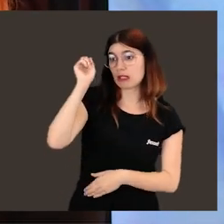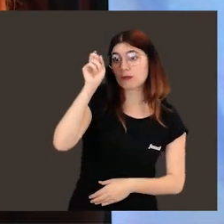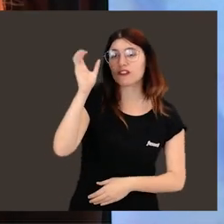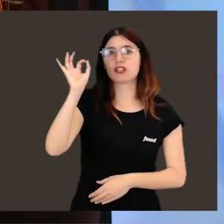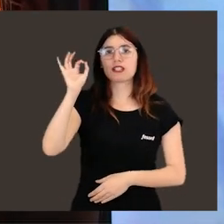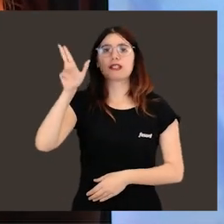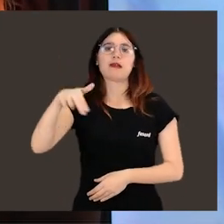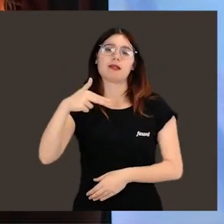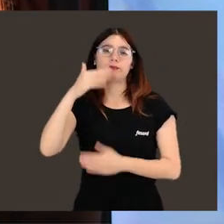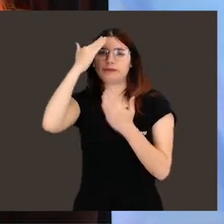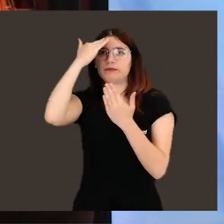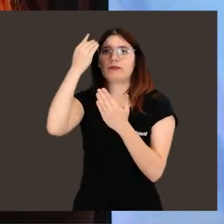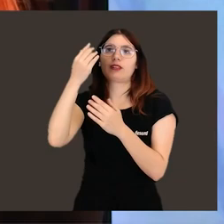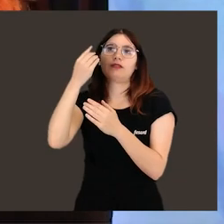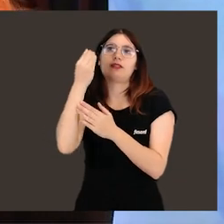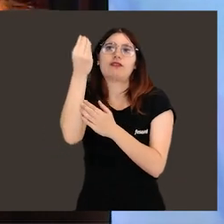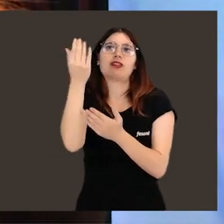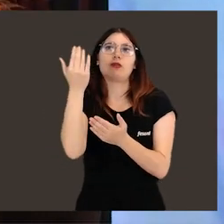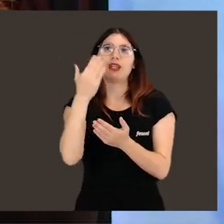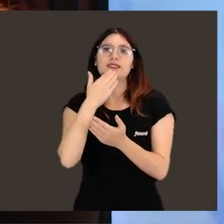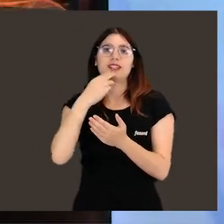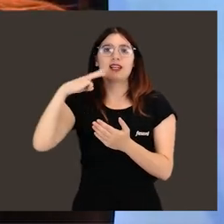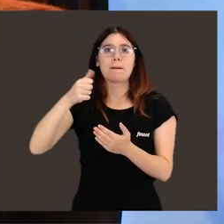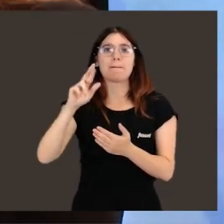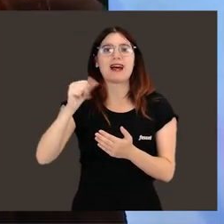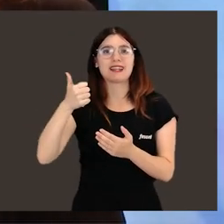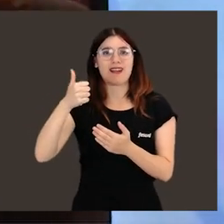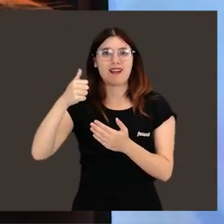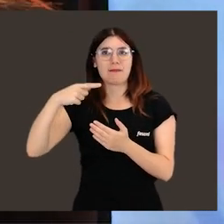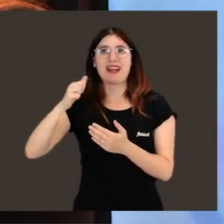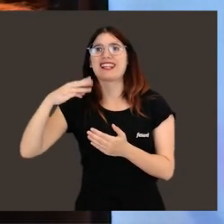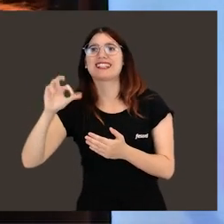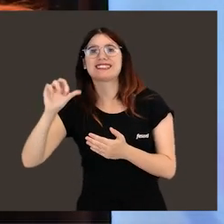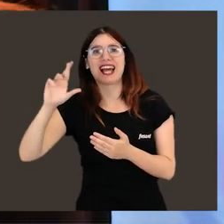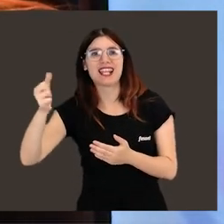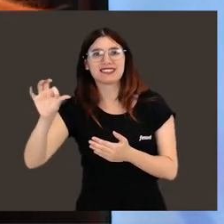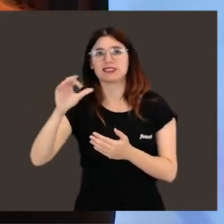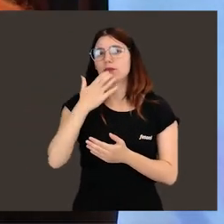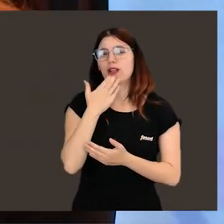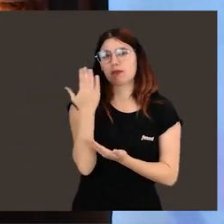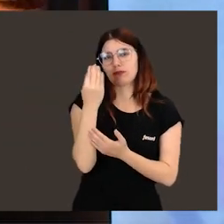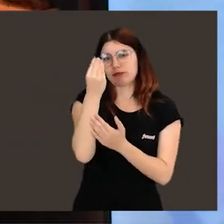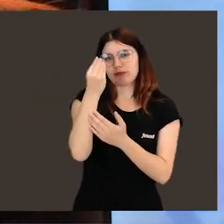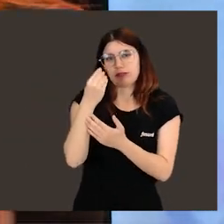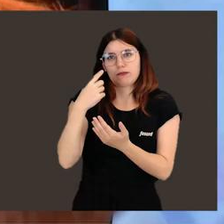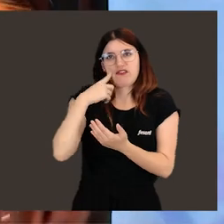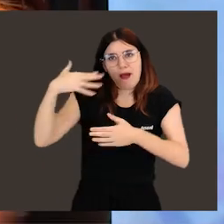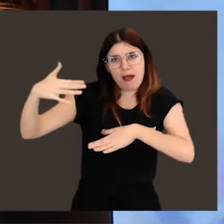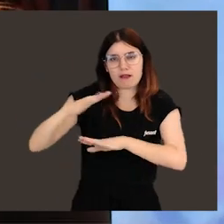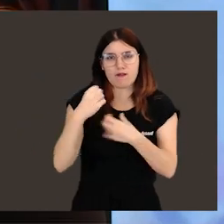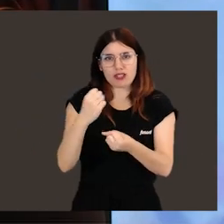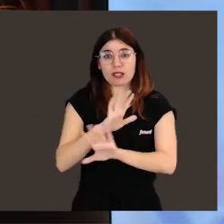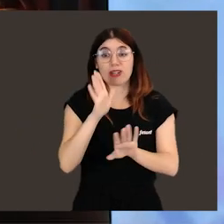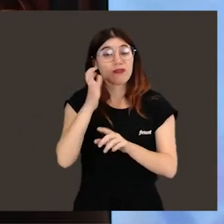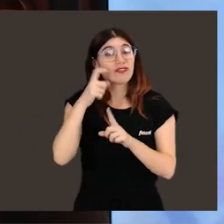estudiantes, eran profesores. Siempre también he admirado a grandes figuras como por ejemplo Mariano Barbacic con el que trabajo, Margarita Salas, que es una